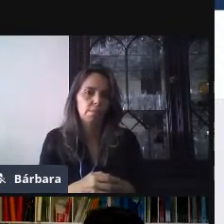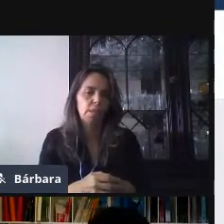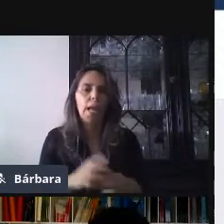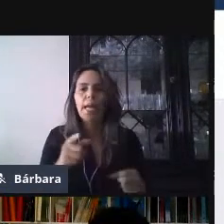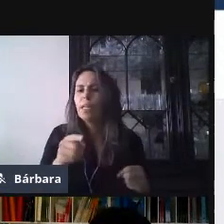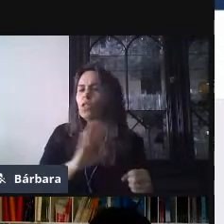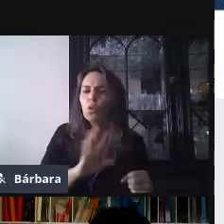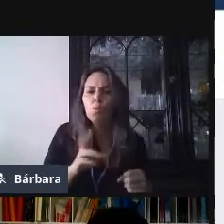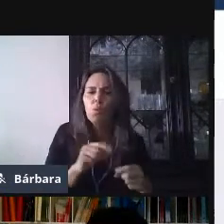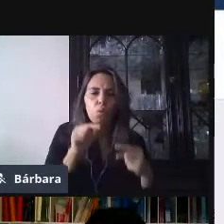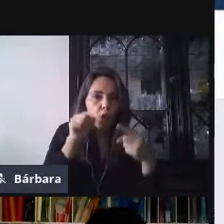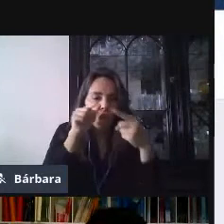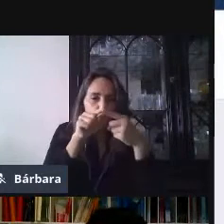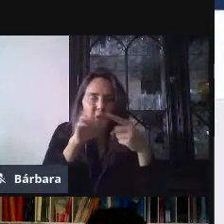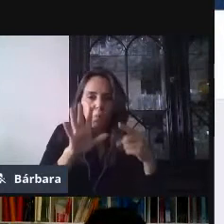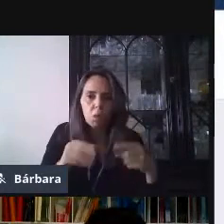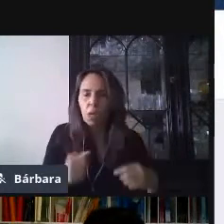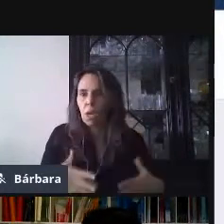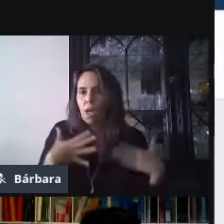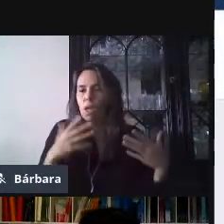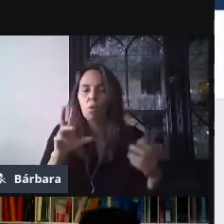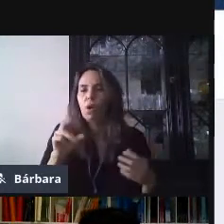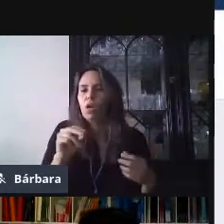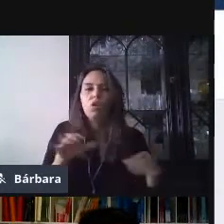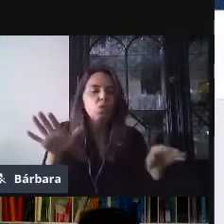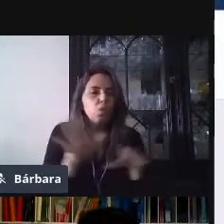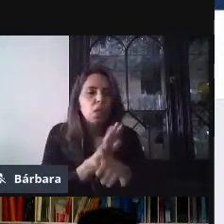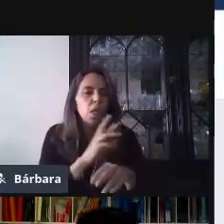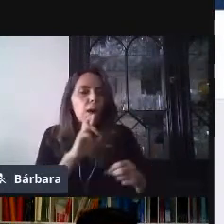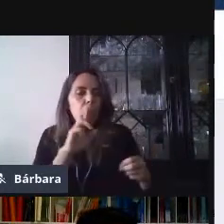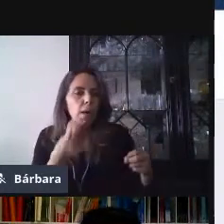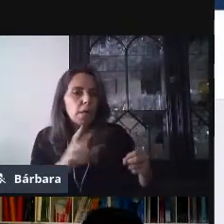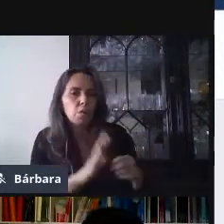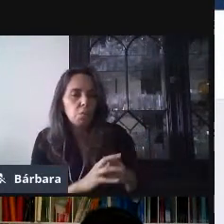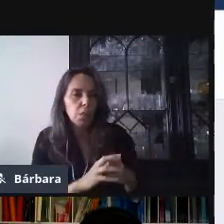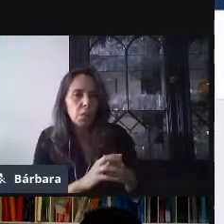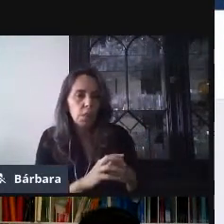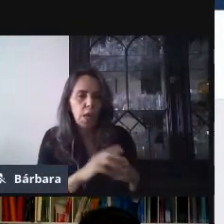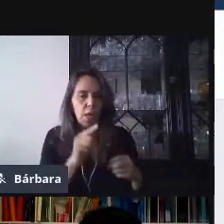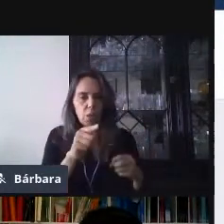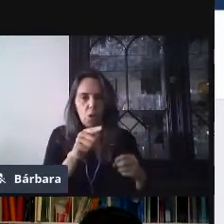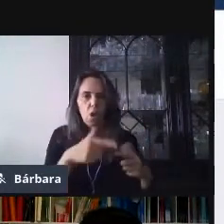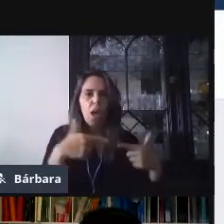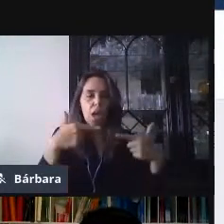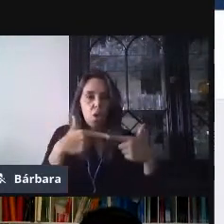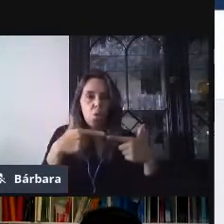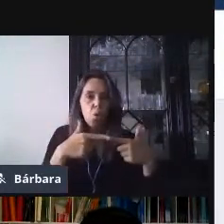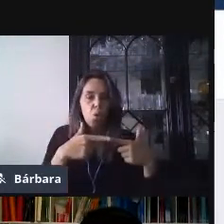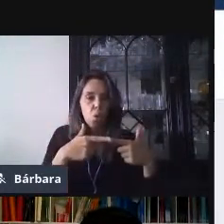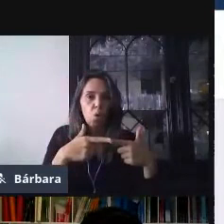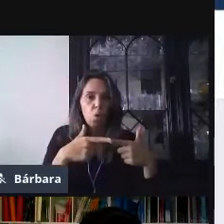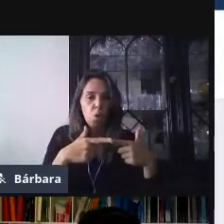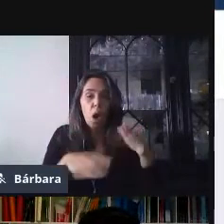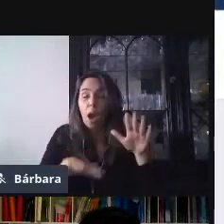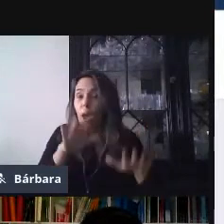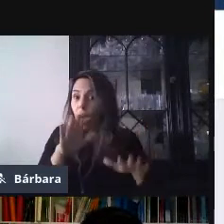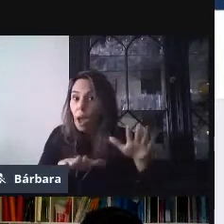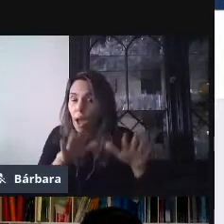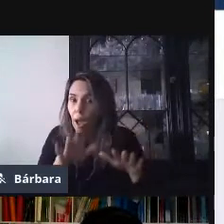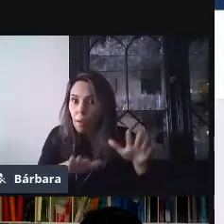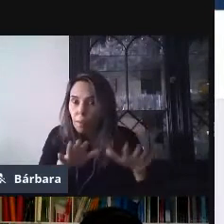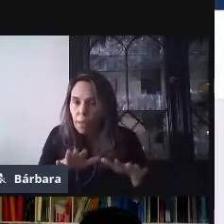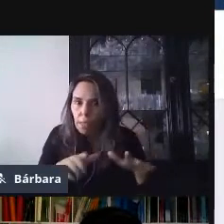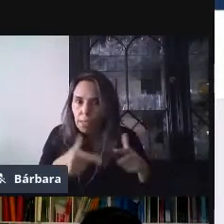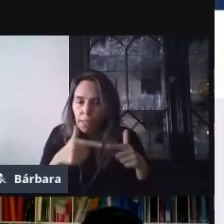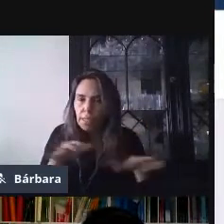respuesta. Esto solamente significa que Google dice, ok, tú ya te estás encargando de hacer tu formulario, estás